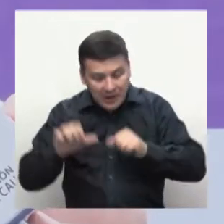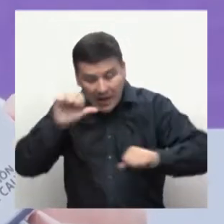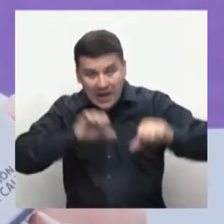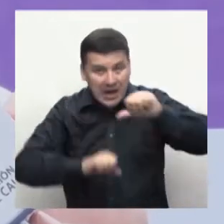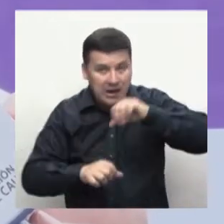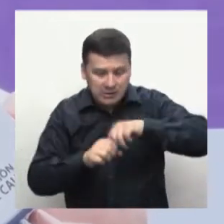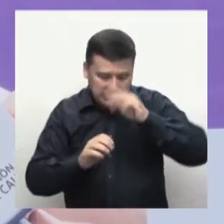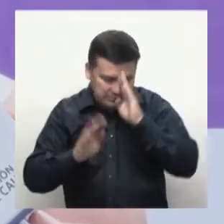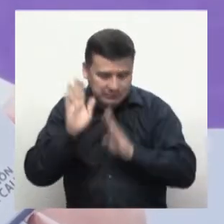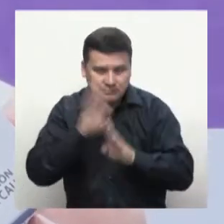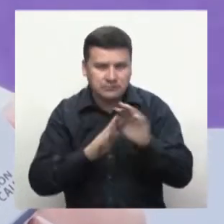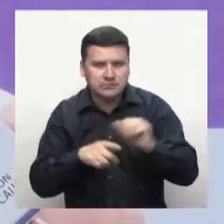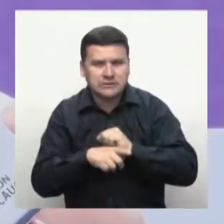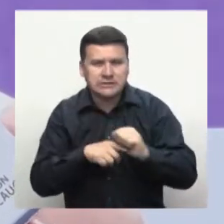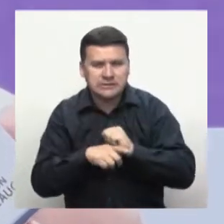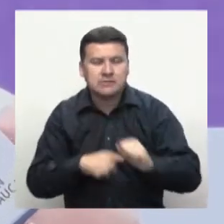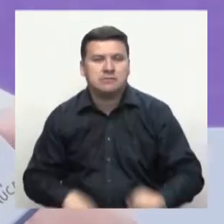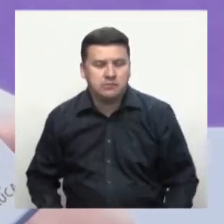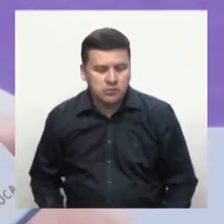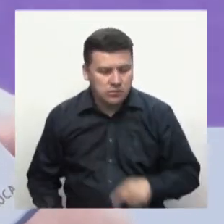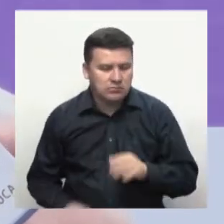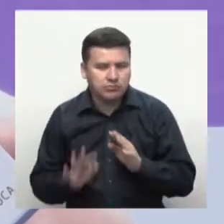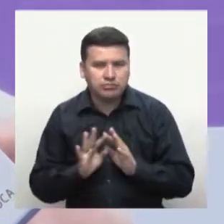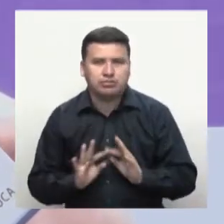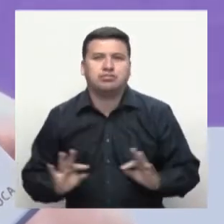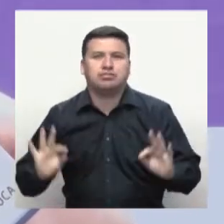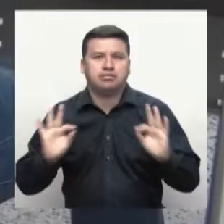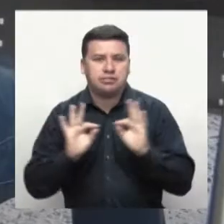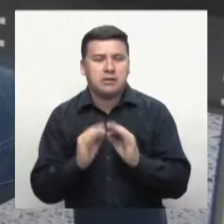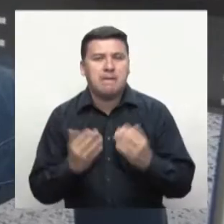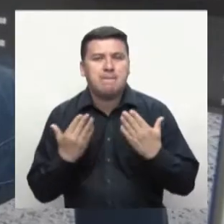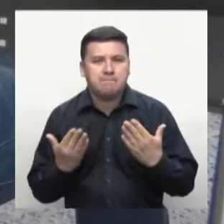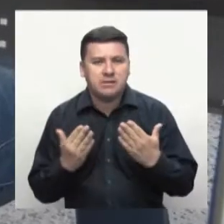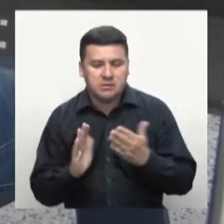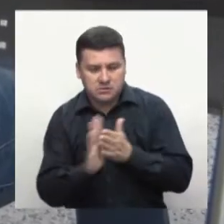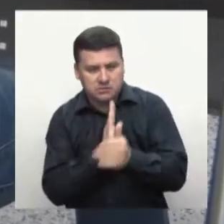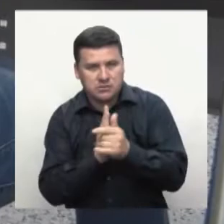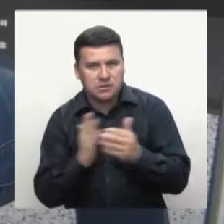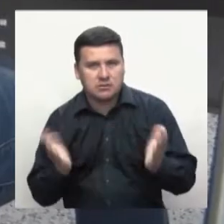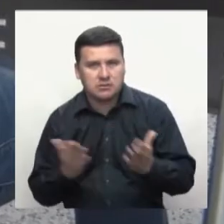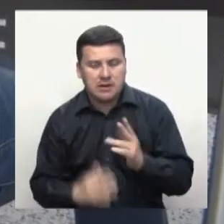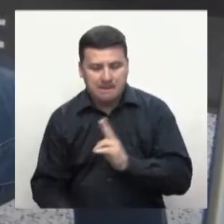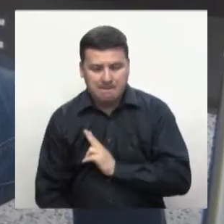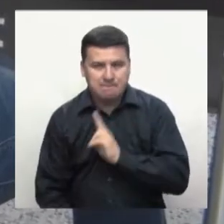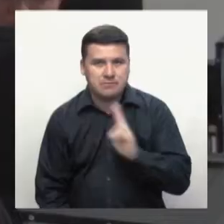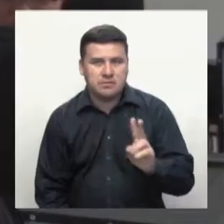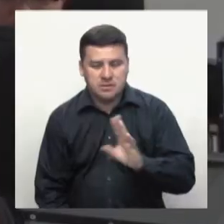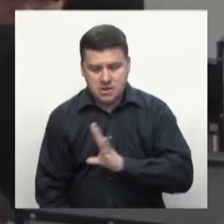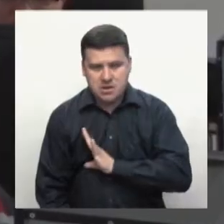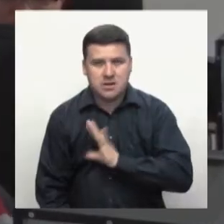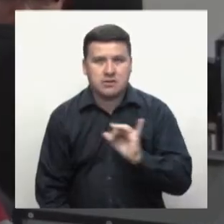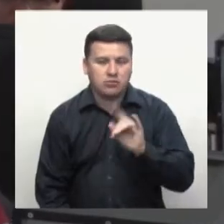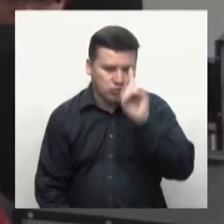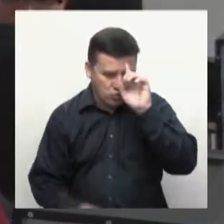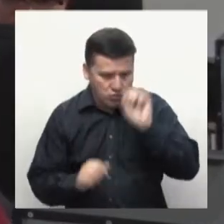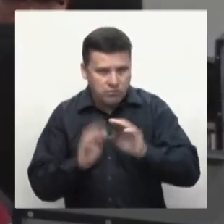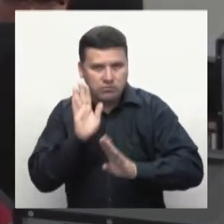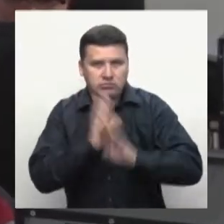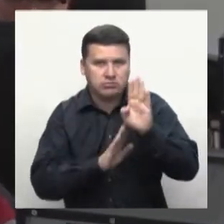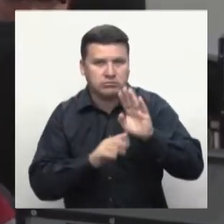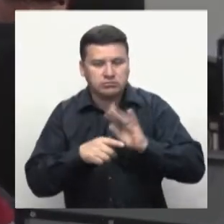entrenamiento va a ser fundamental para que el talento bayuno, para que el talento caleño pueda desarrollar aplicaciones,